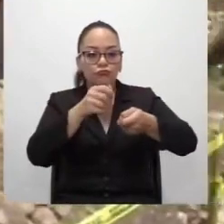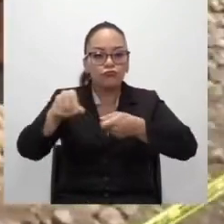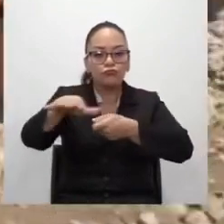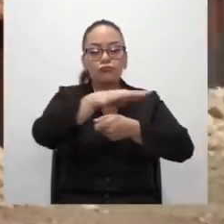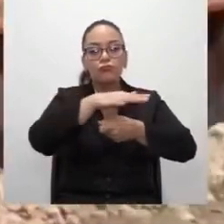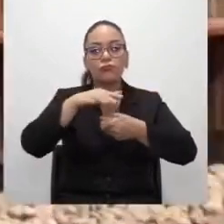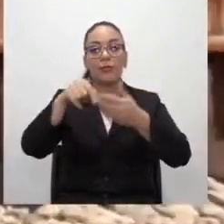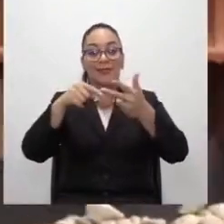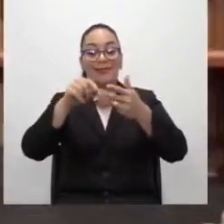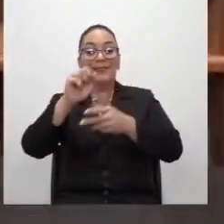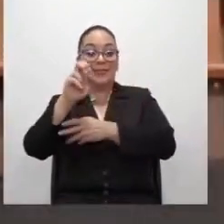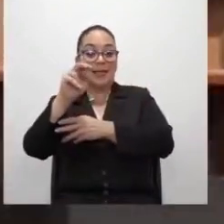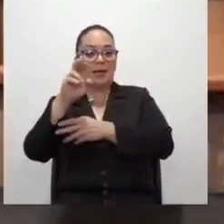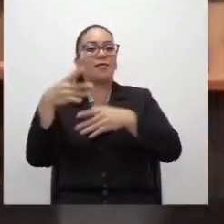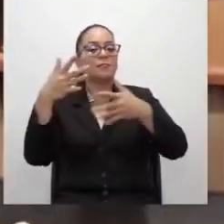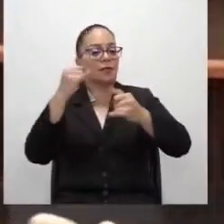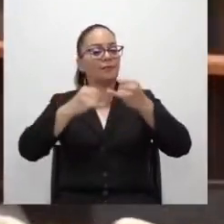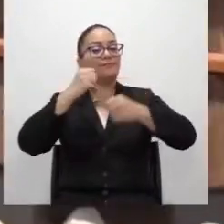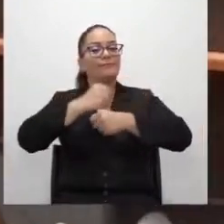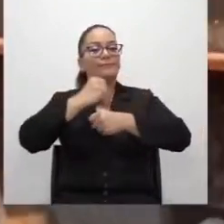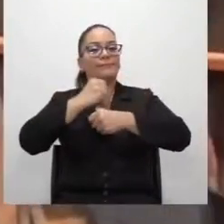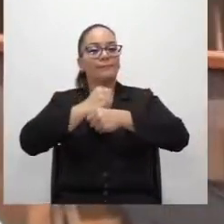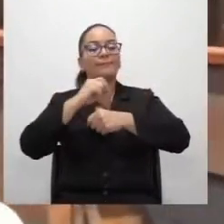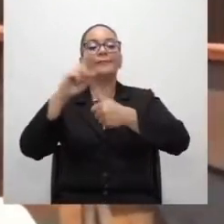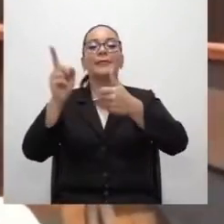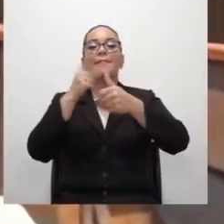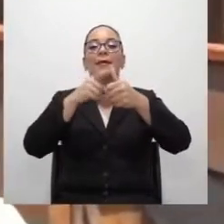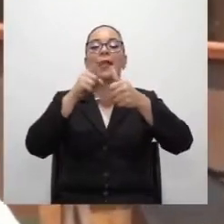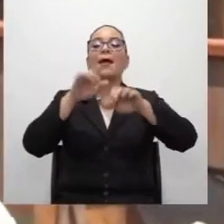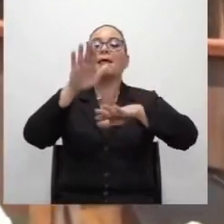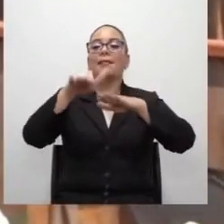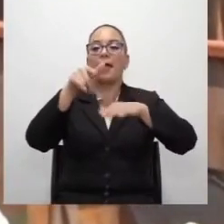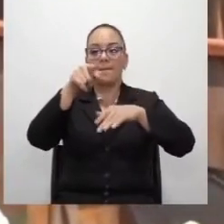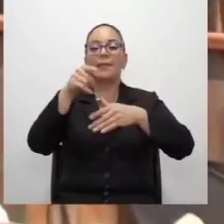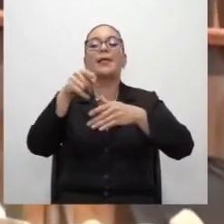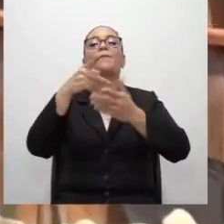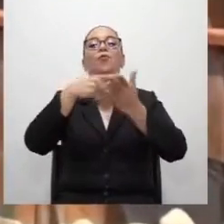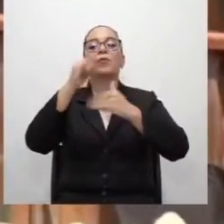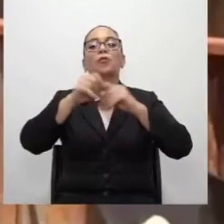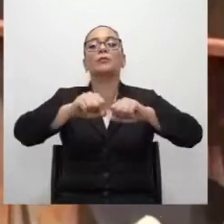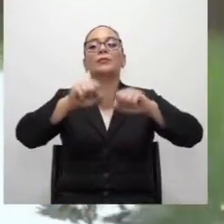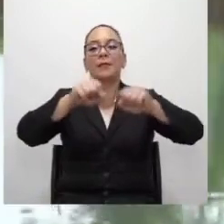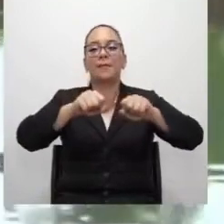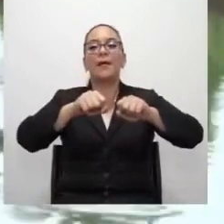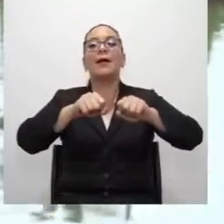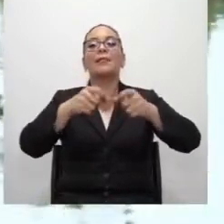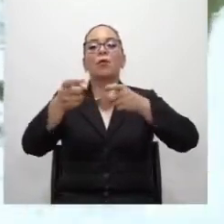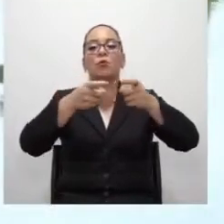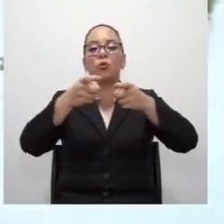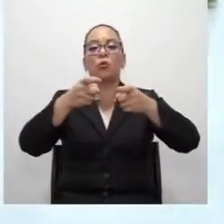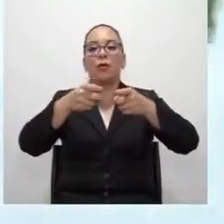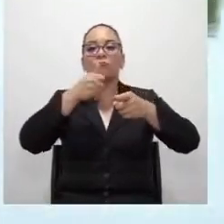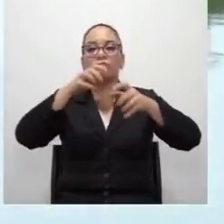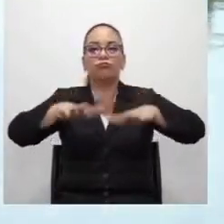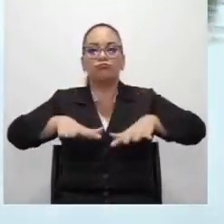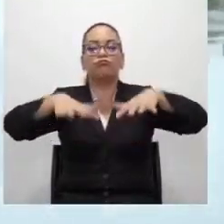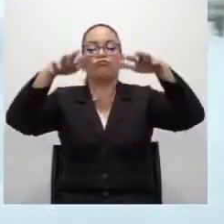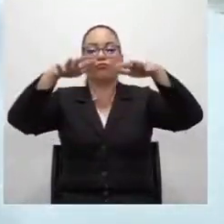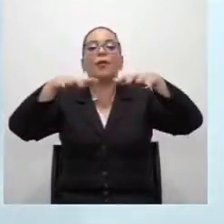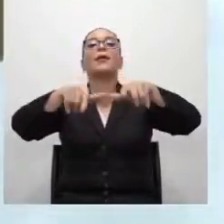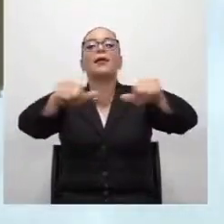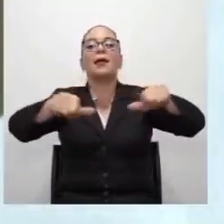concluyó las obras correspondientes a la primera etapa del proyecto Sistema de Control de Inundaciones del Área de Limoncito.